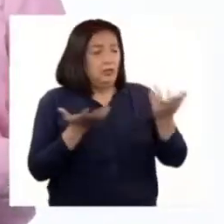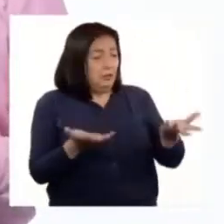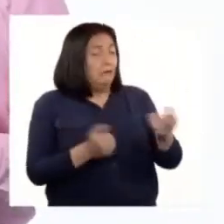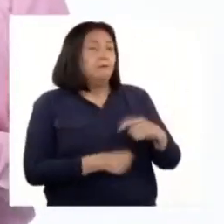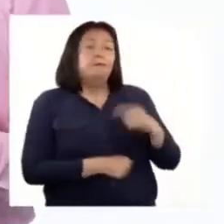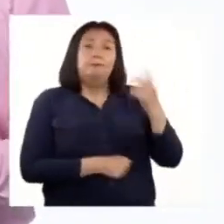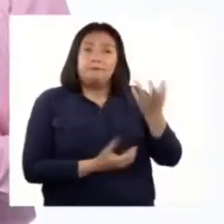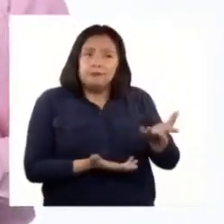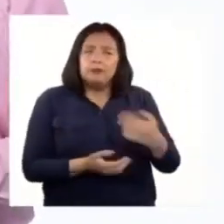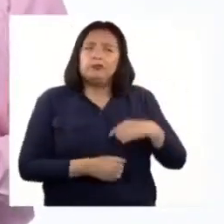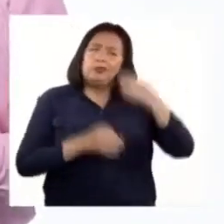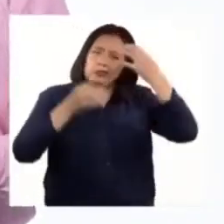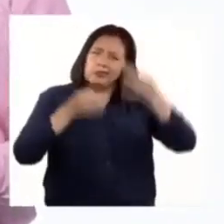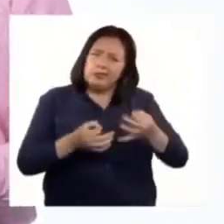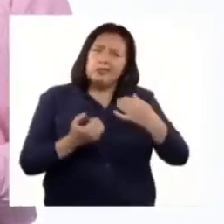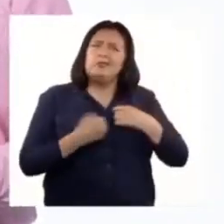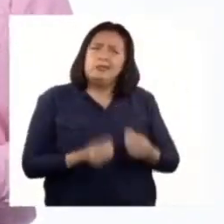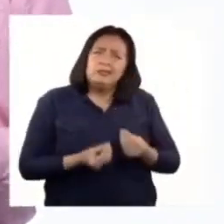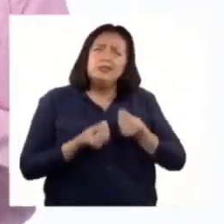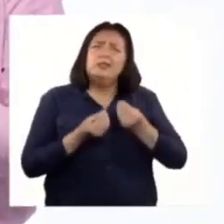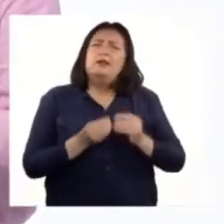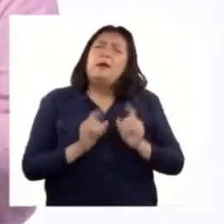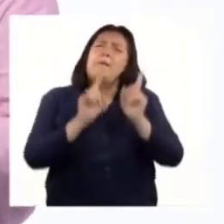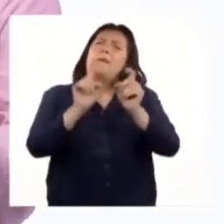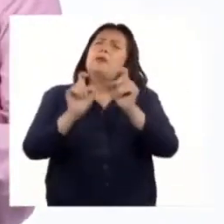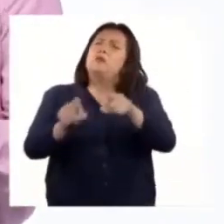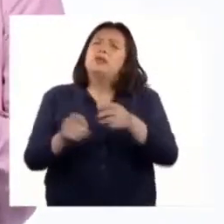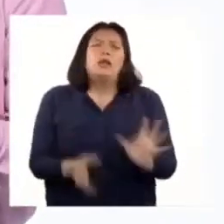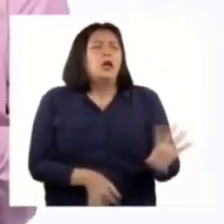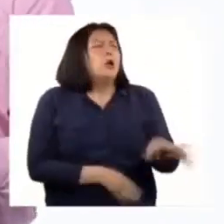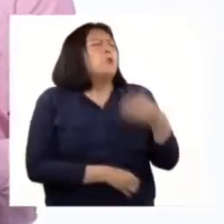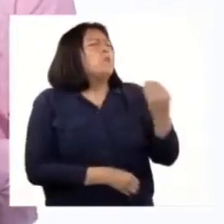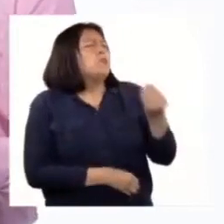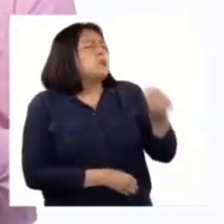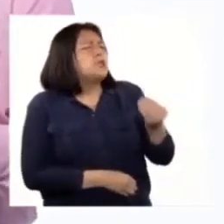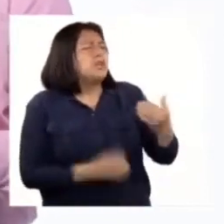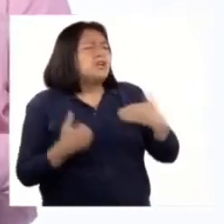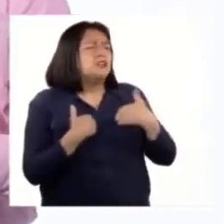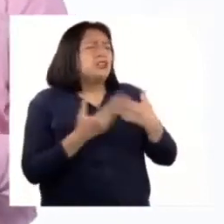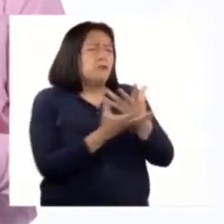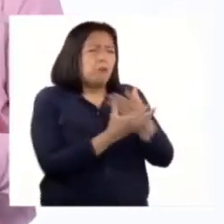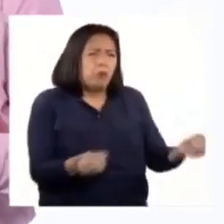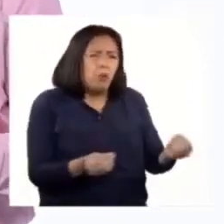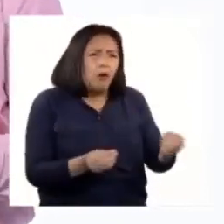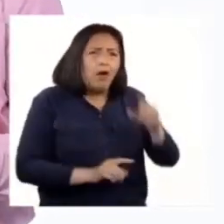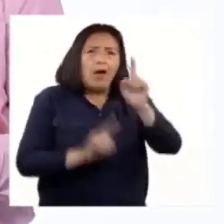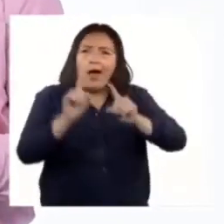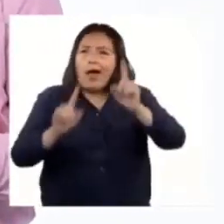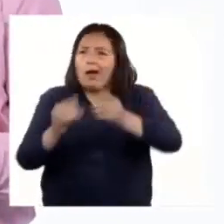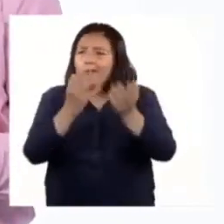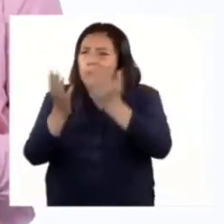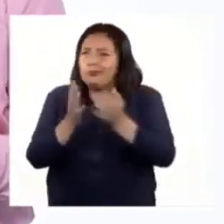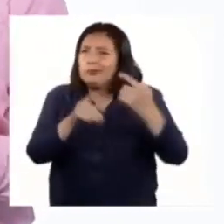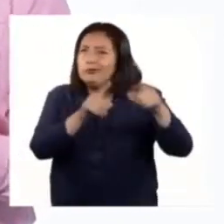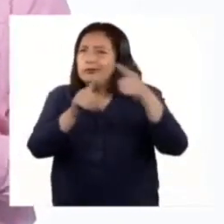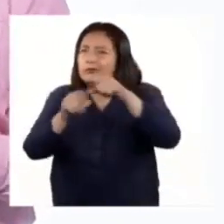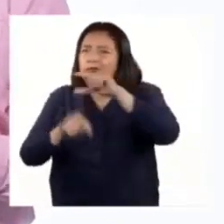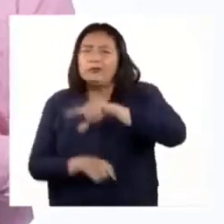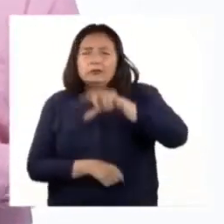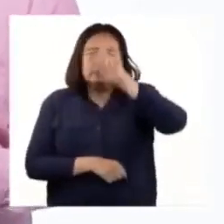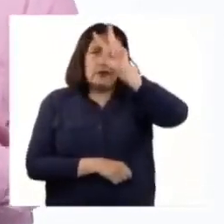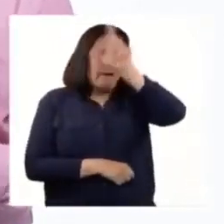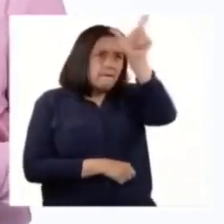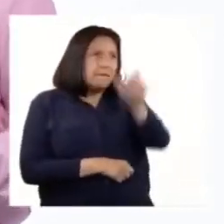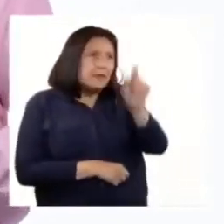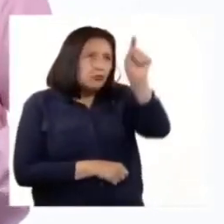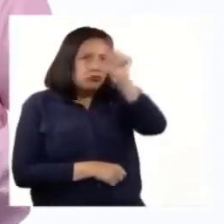Justamente decidí lanzar la pregunta, ¿por qué se extinguen los animales? Entonces, algunos estudiantes de diferentes partes del Perú